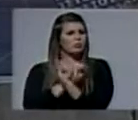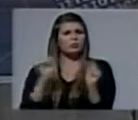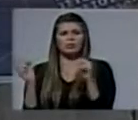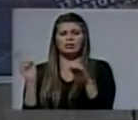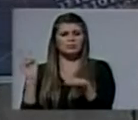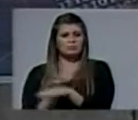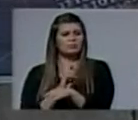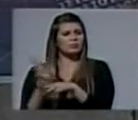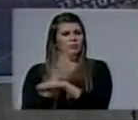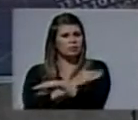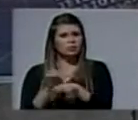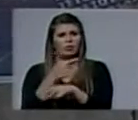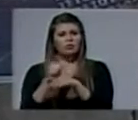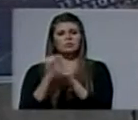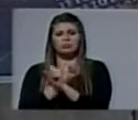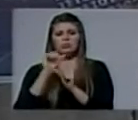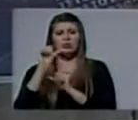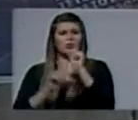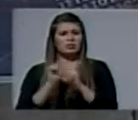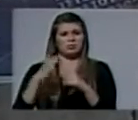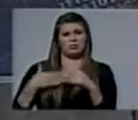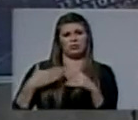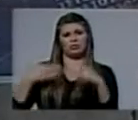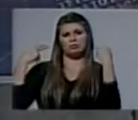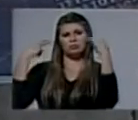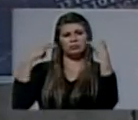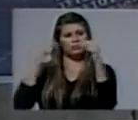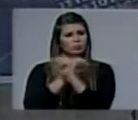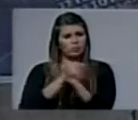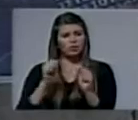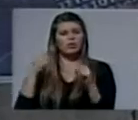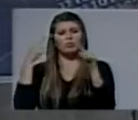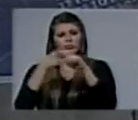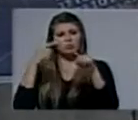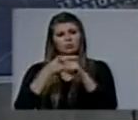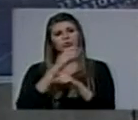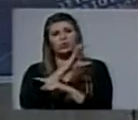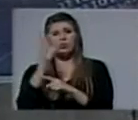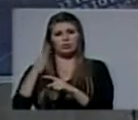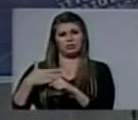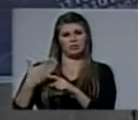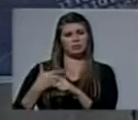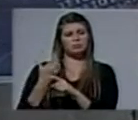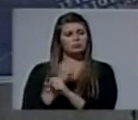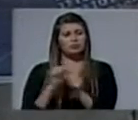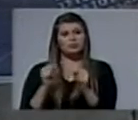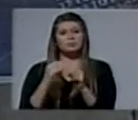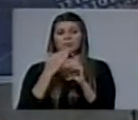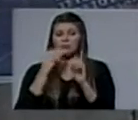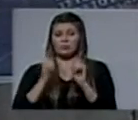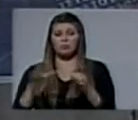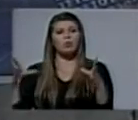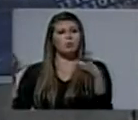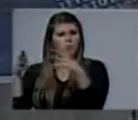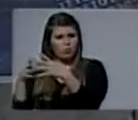defenderse, no puede organizar marchas ni protesta, de lucha ni de reclamos. Y no son el grupo